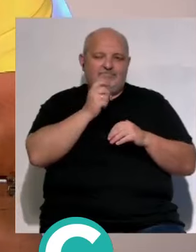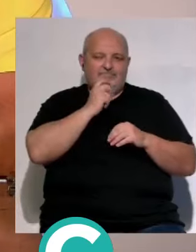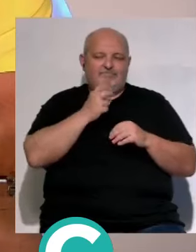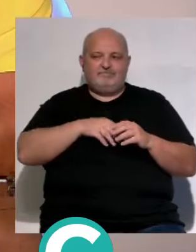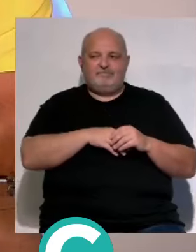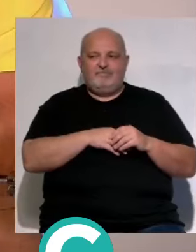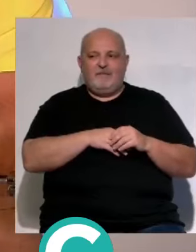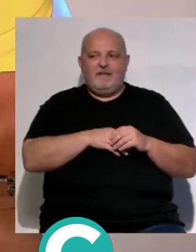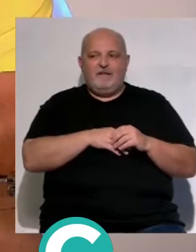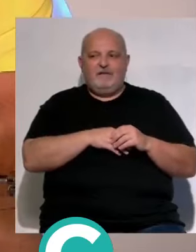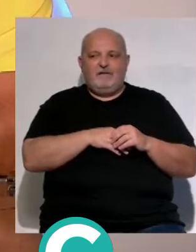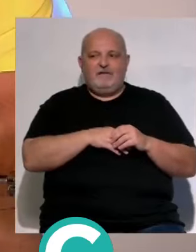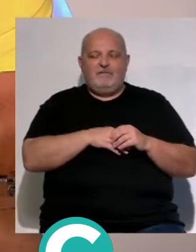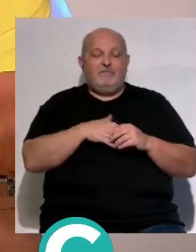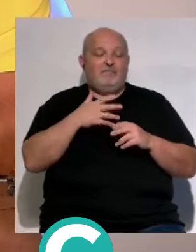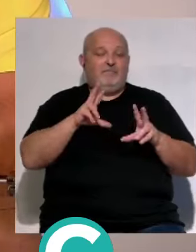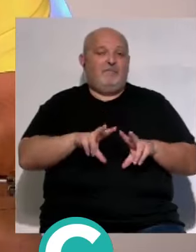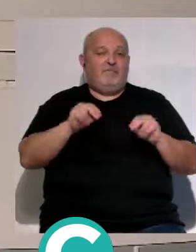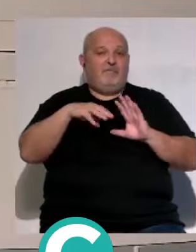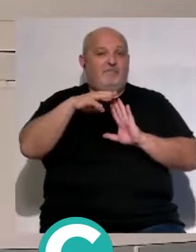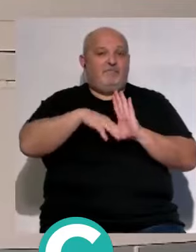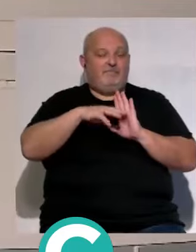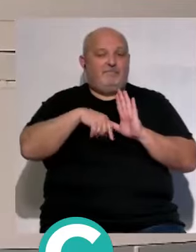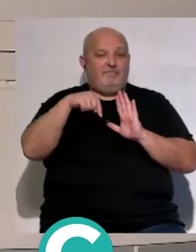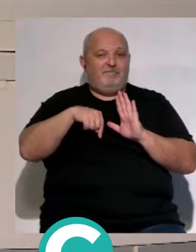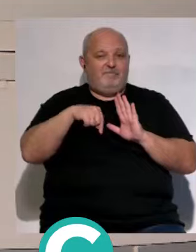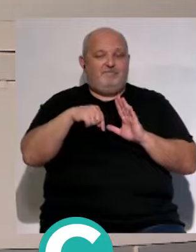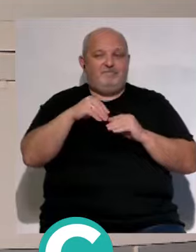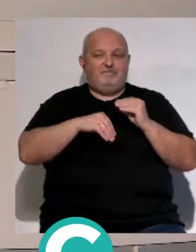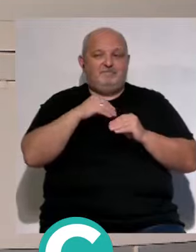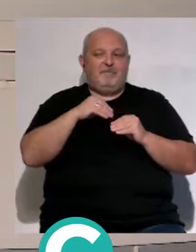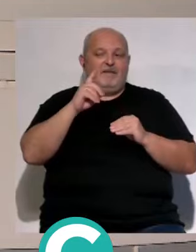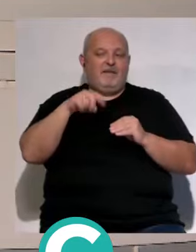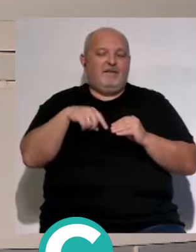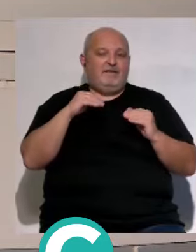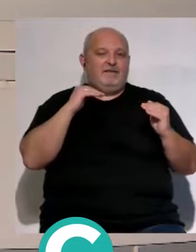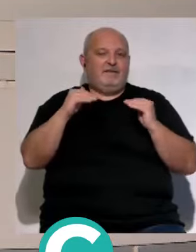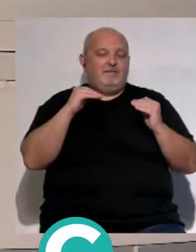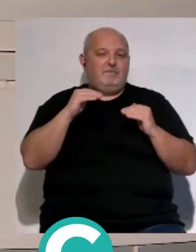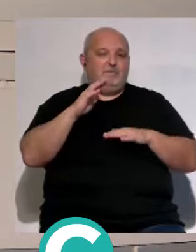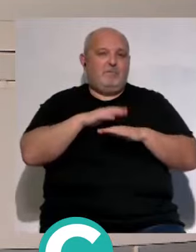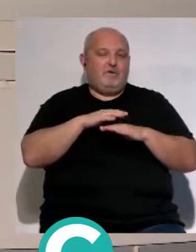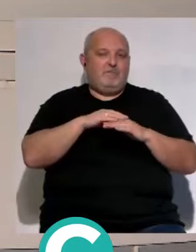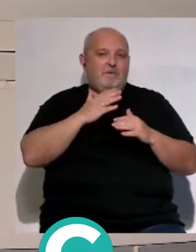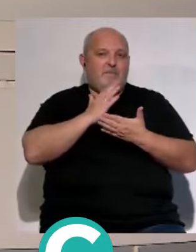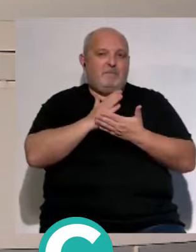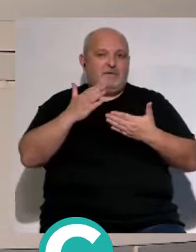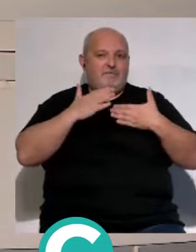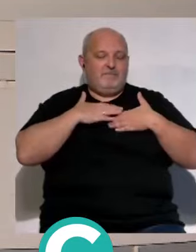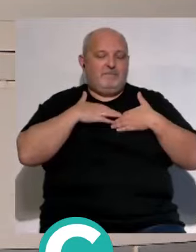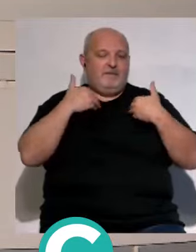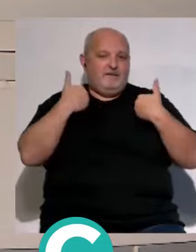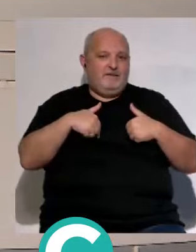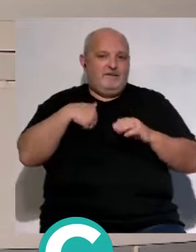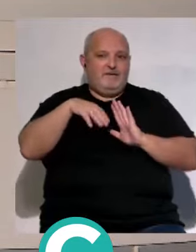me levantaré bueno pues ponemos el punto y final a este submarino amarillo y también a la temporada al menos por por mi parte aquí en la